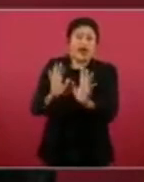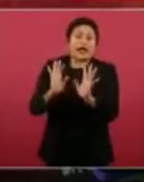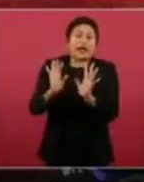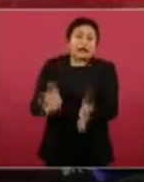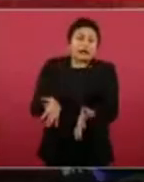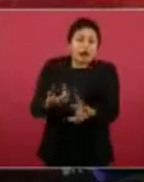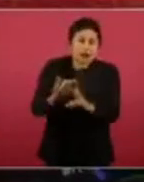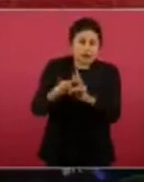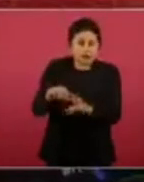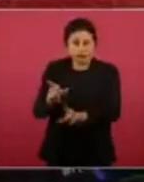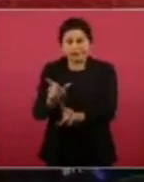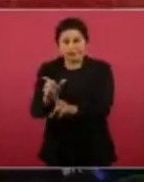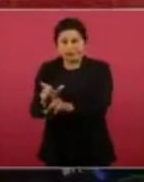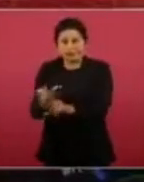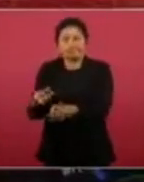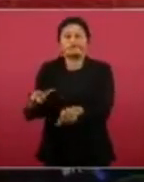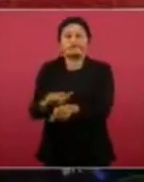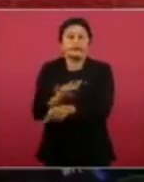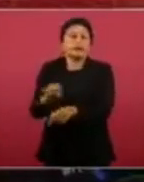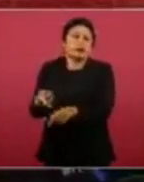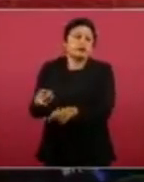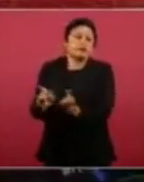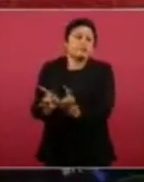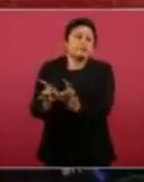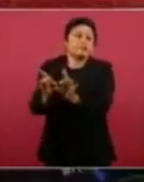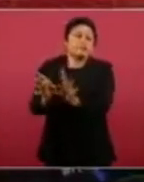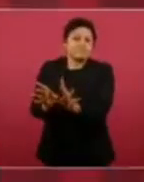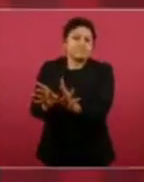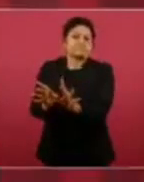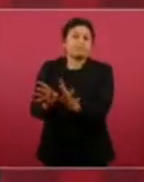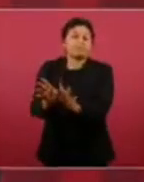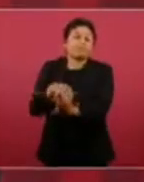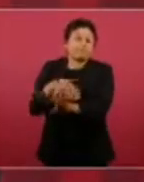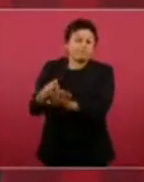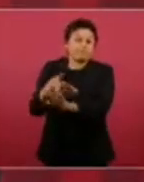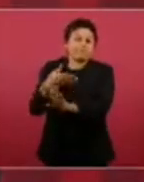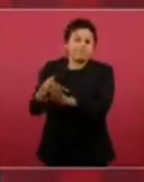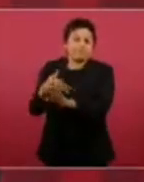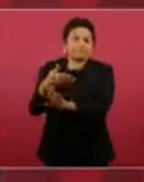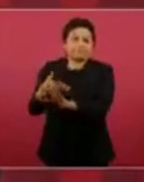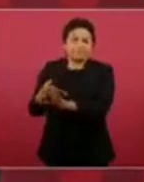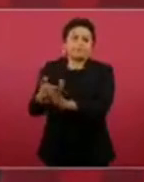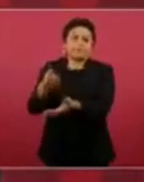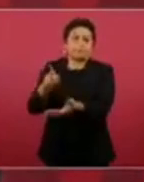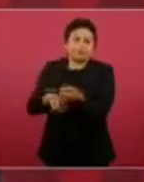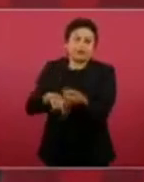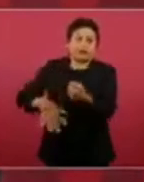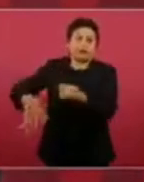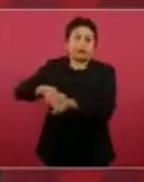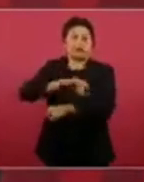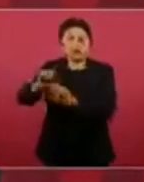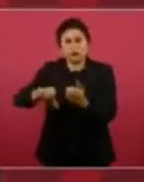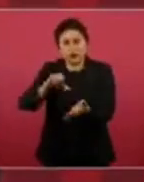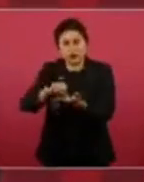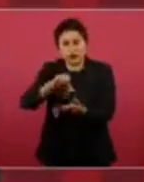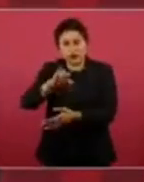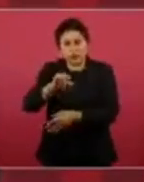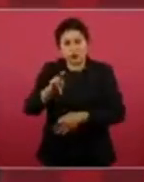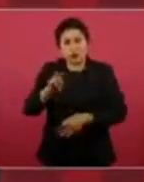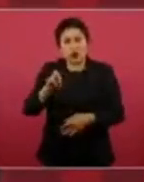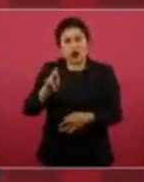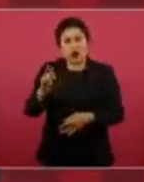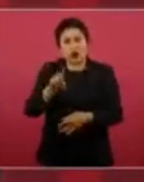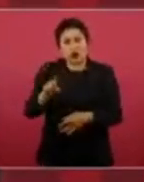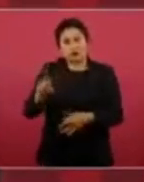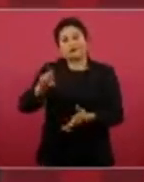de agresiones que se dieron en diferentes puntos de la ciudad de Juárez, en el estado